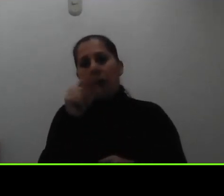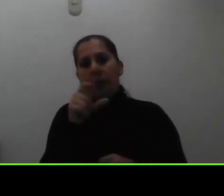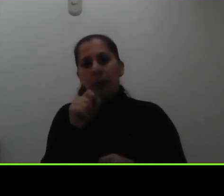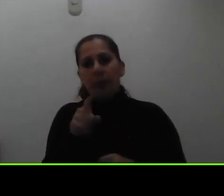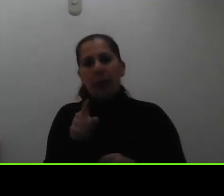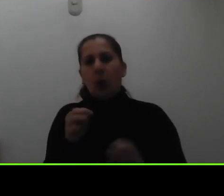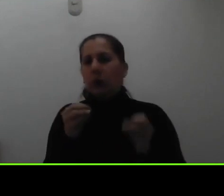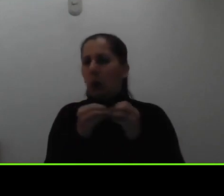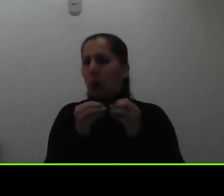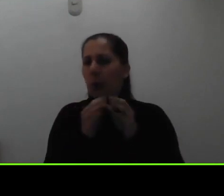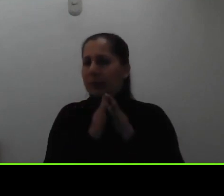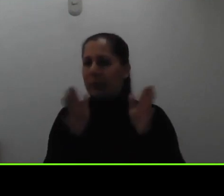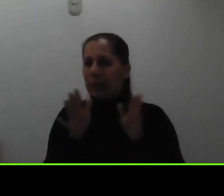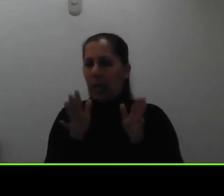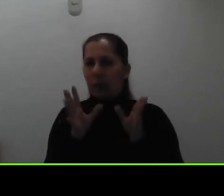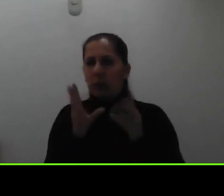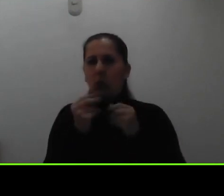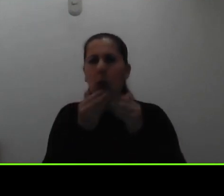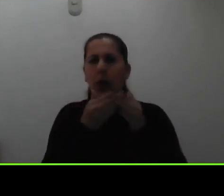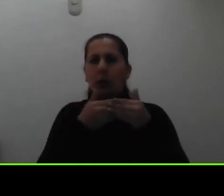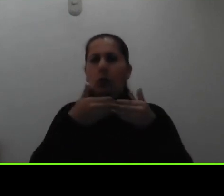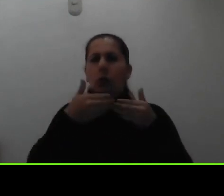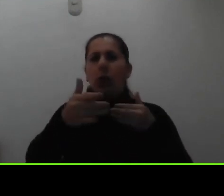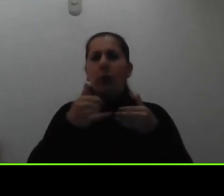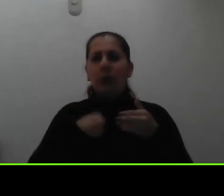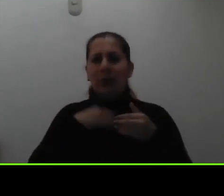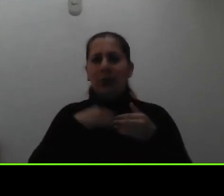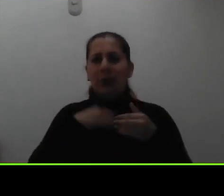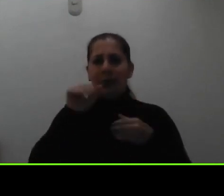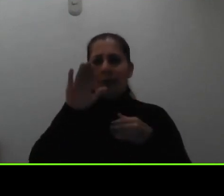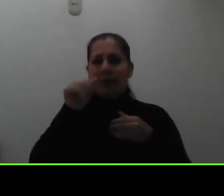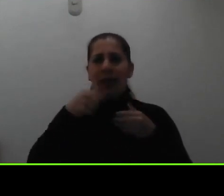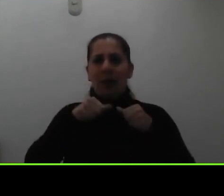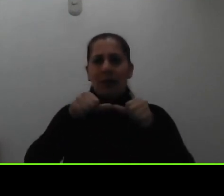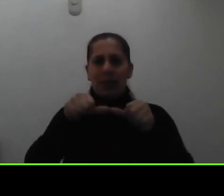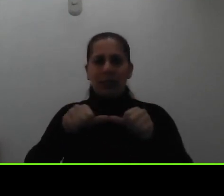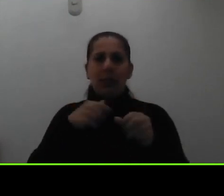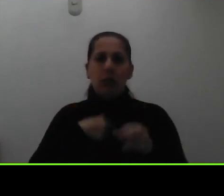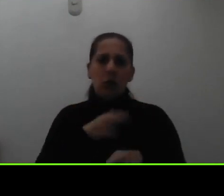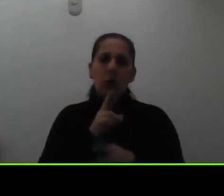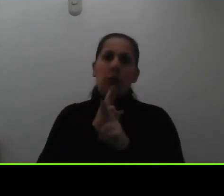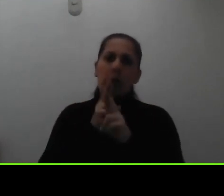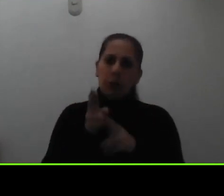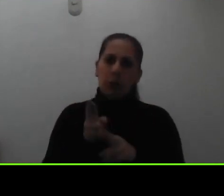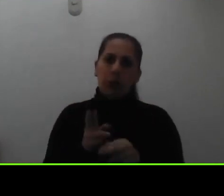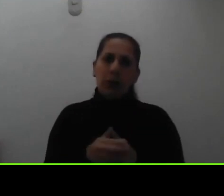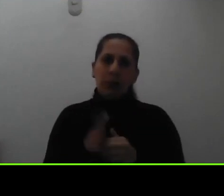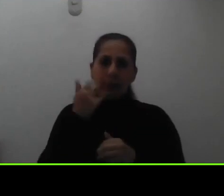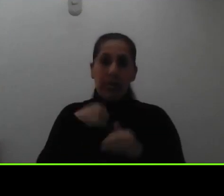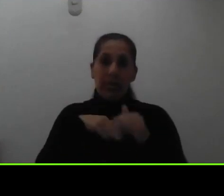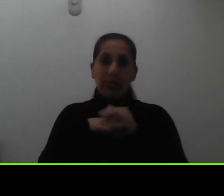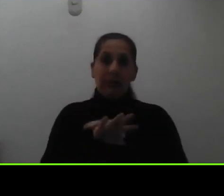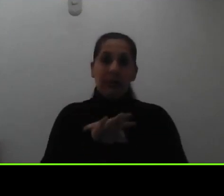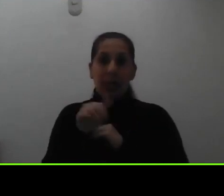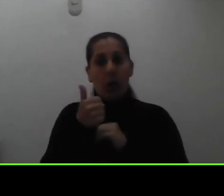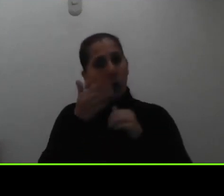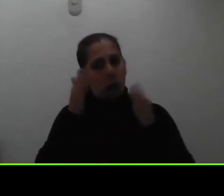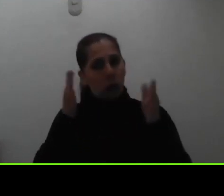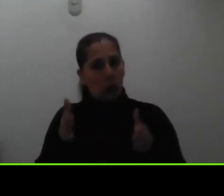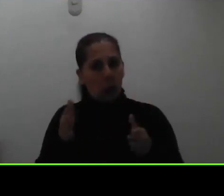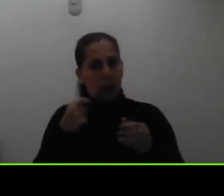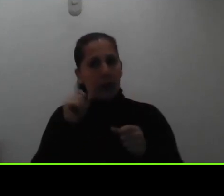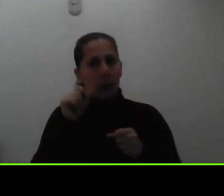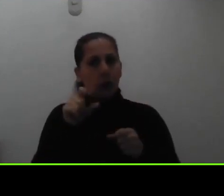manera muy general es cuánto tiempo tiene de vigencia la beca y voy a adelantarme a contestarles esa pregunta para entrar a un bloque que es de